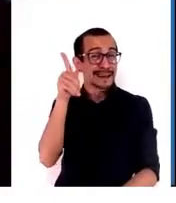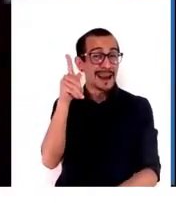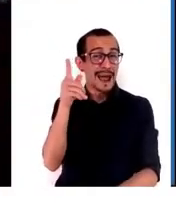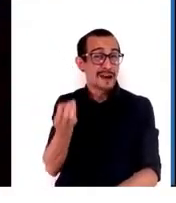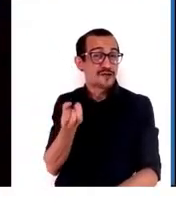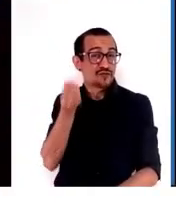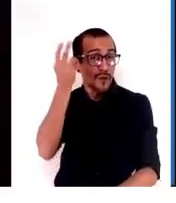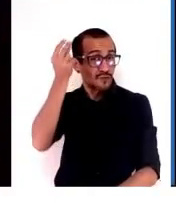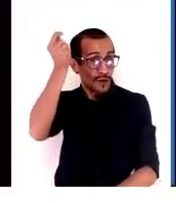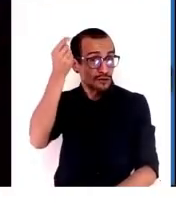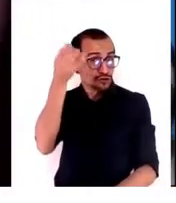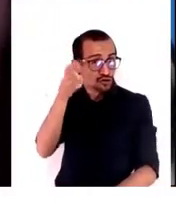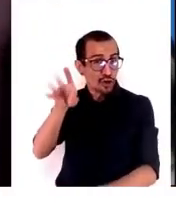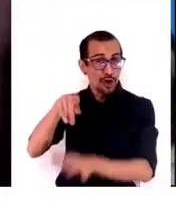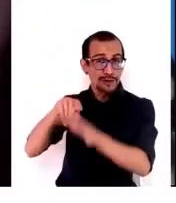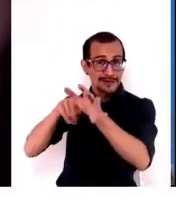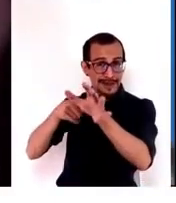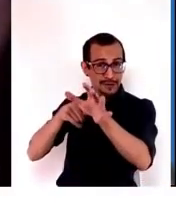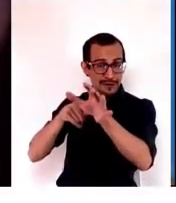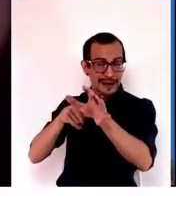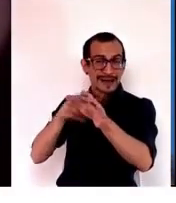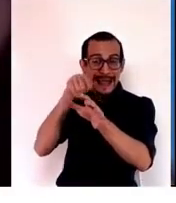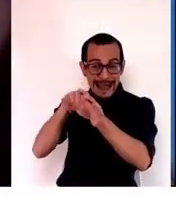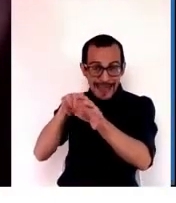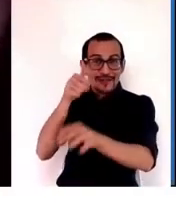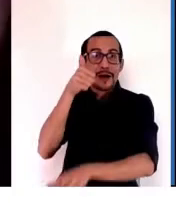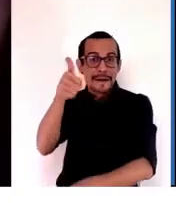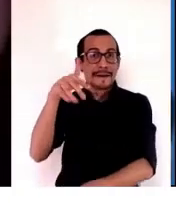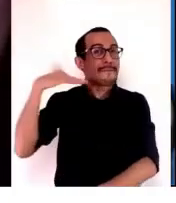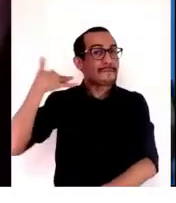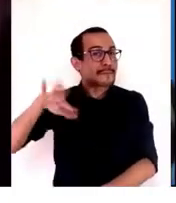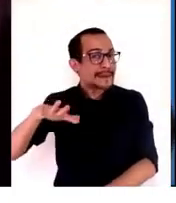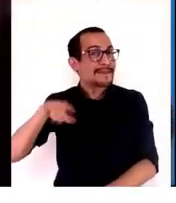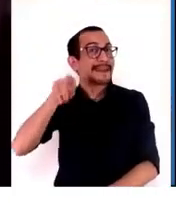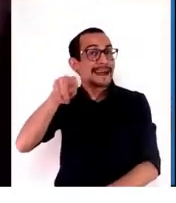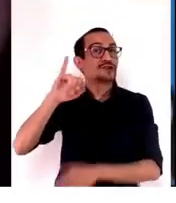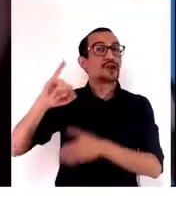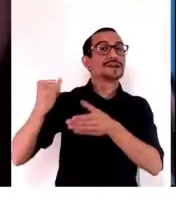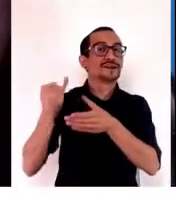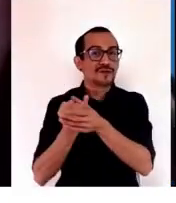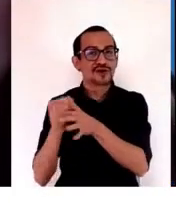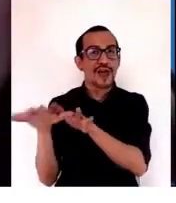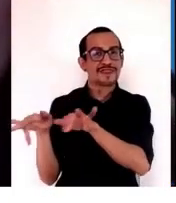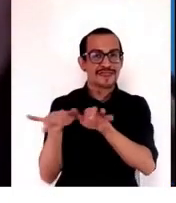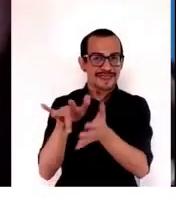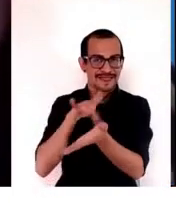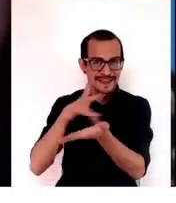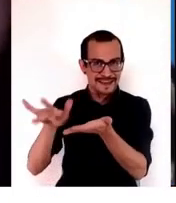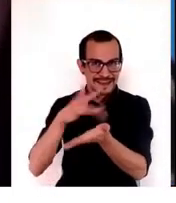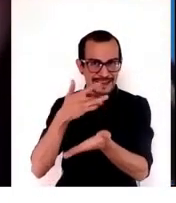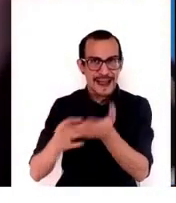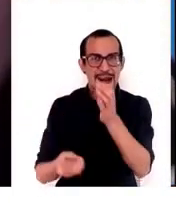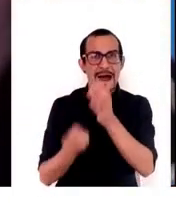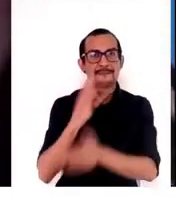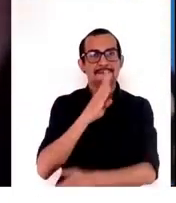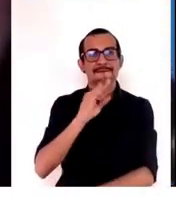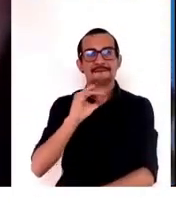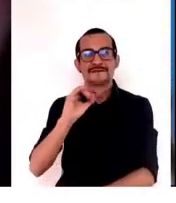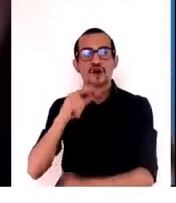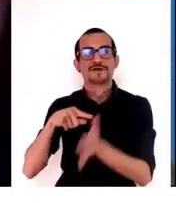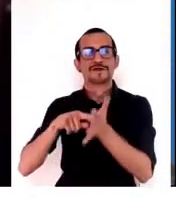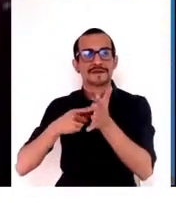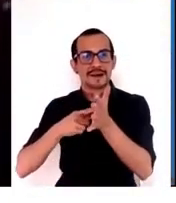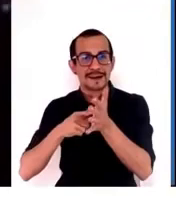La tecnológica es muy importante y eso incluye el digital, el biotecnología, energía